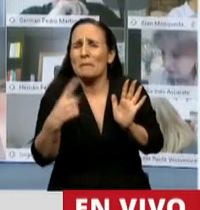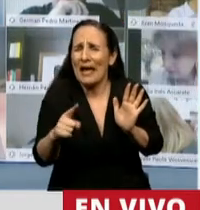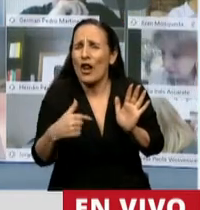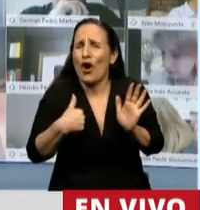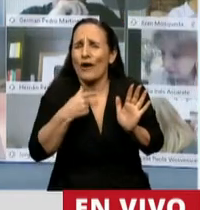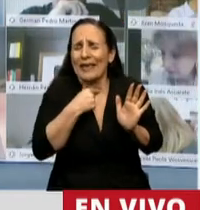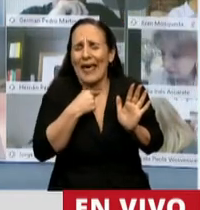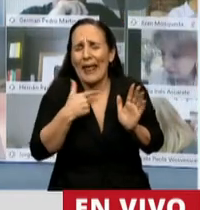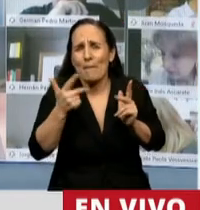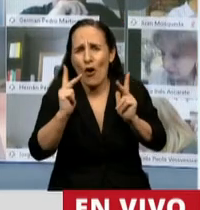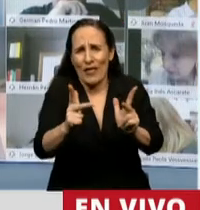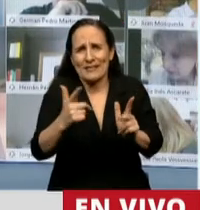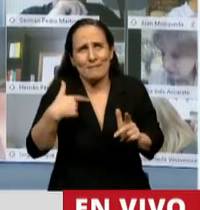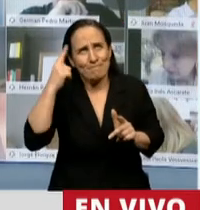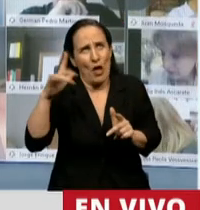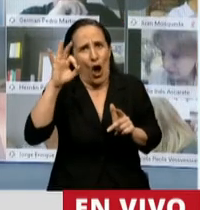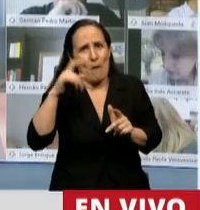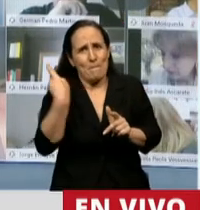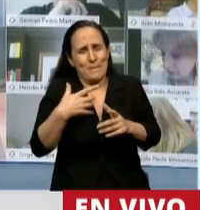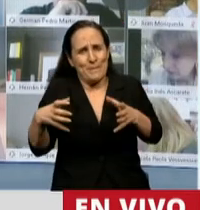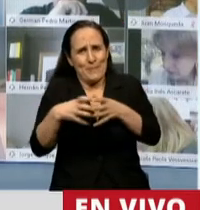nuestra posición en este sentido